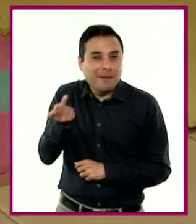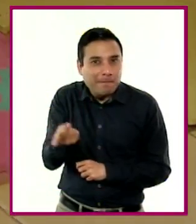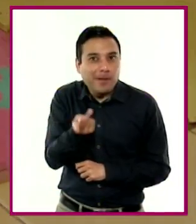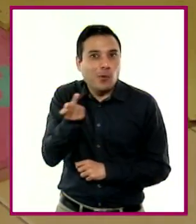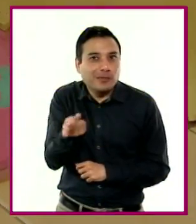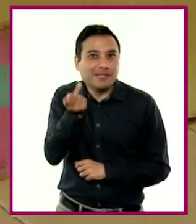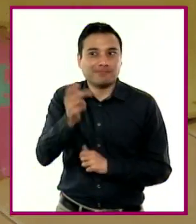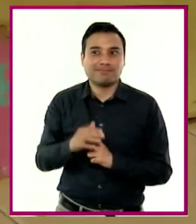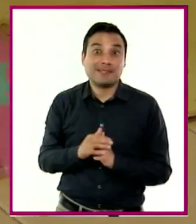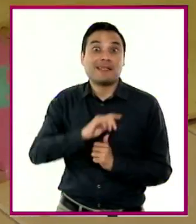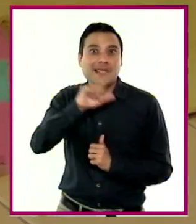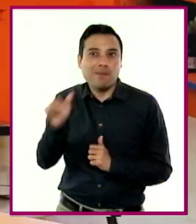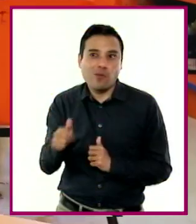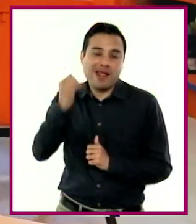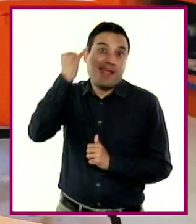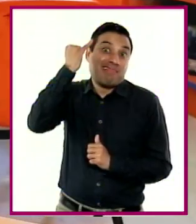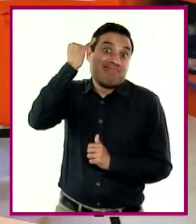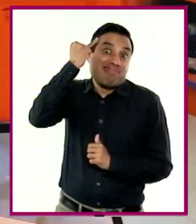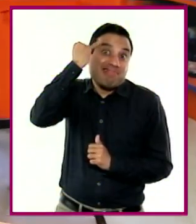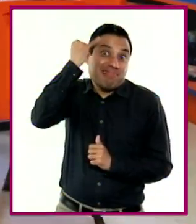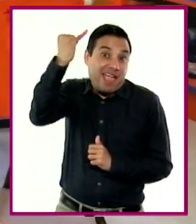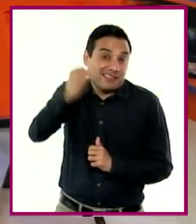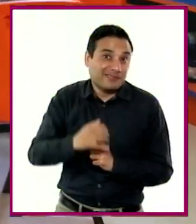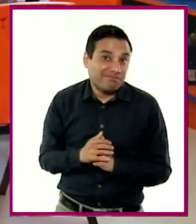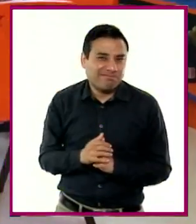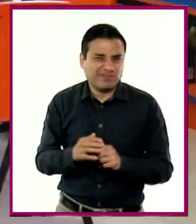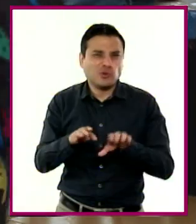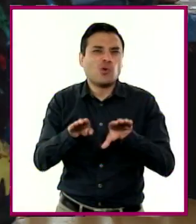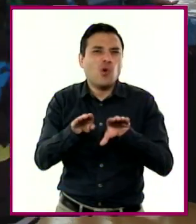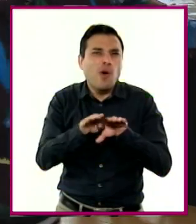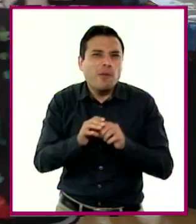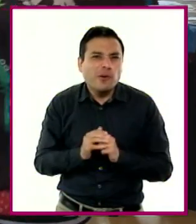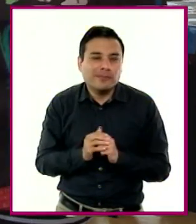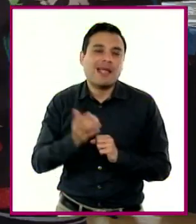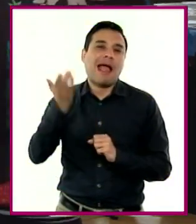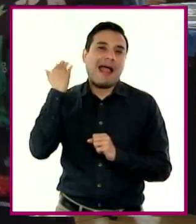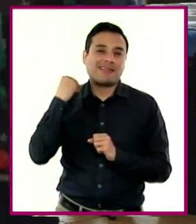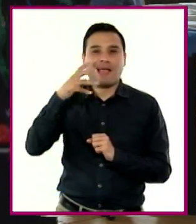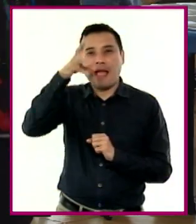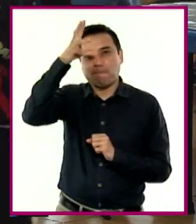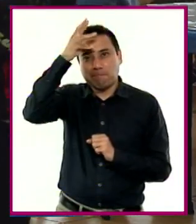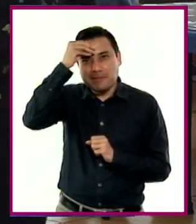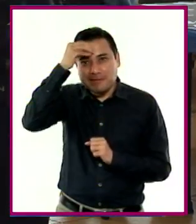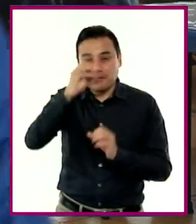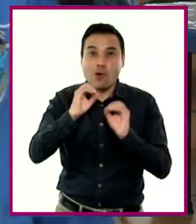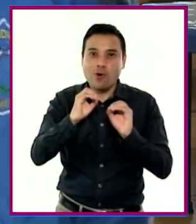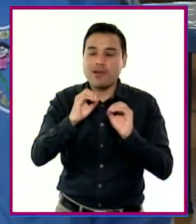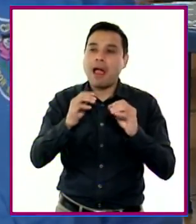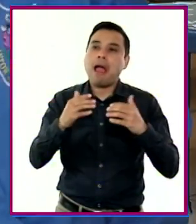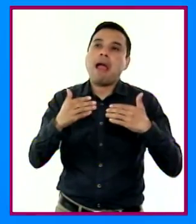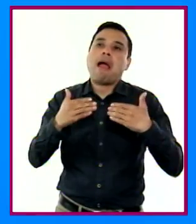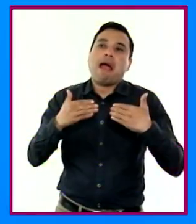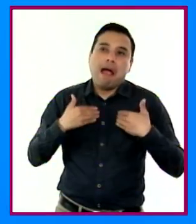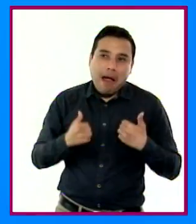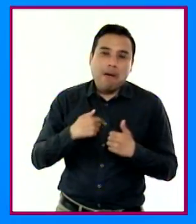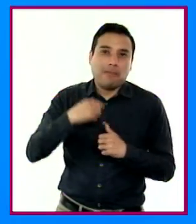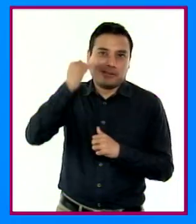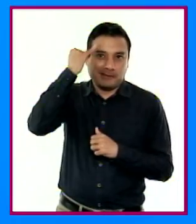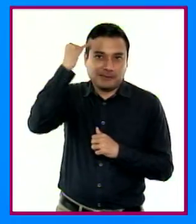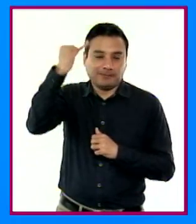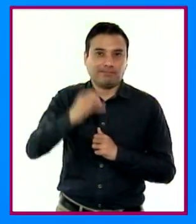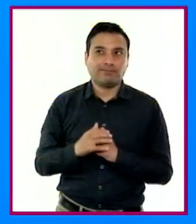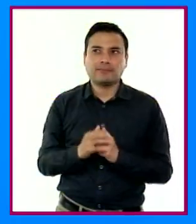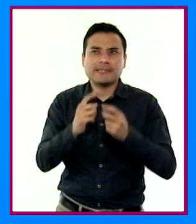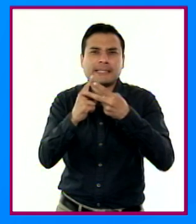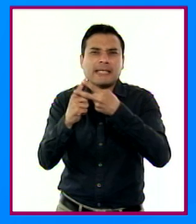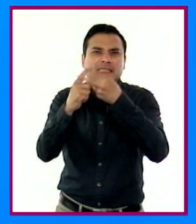construidas a partir de lo que saben, imaginan, suponen y entienden del entorno. ¿Cómo llegaron las